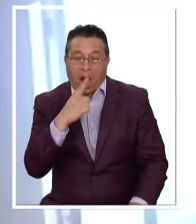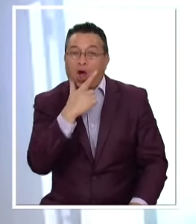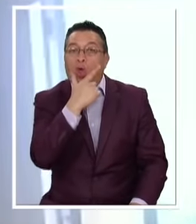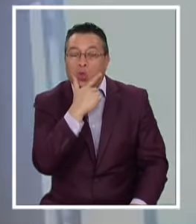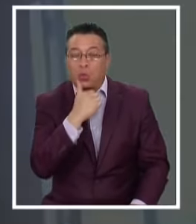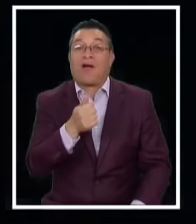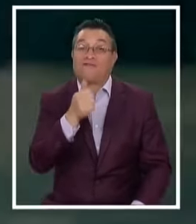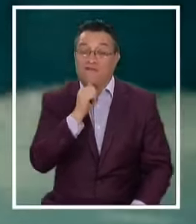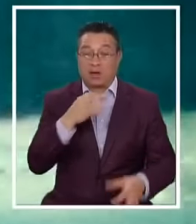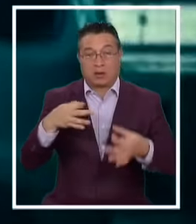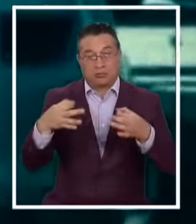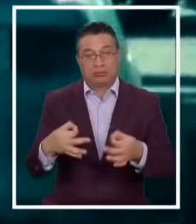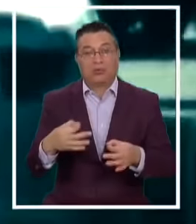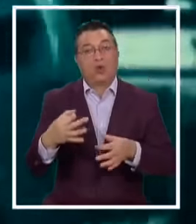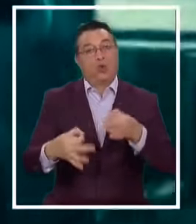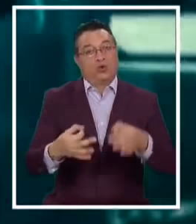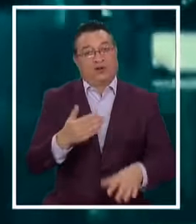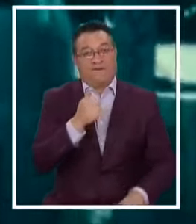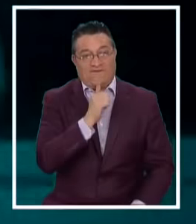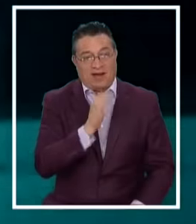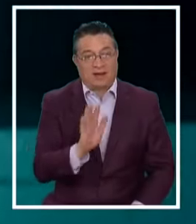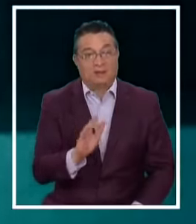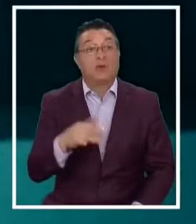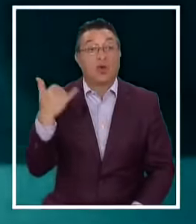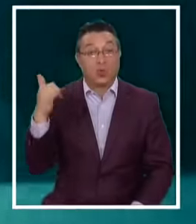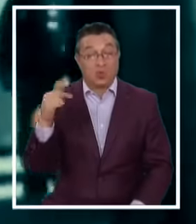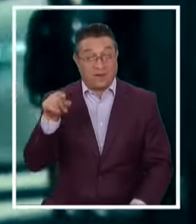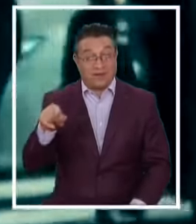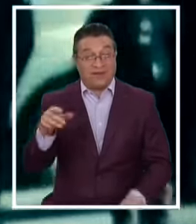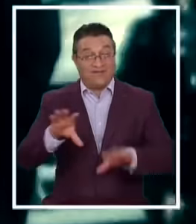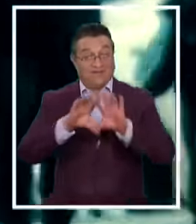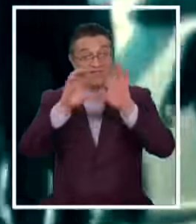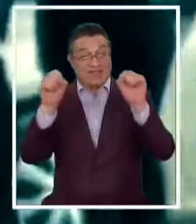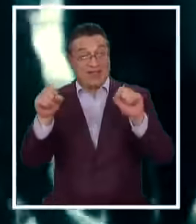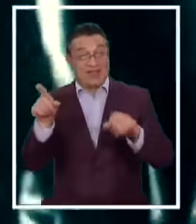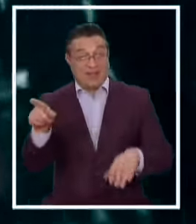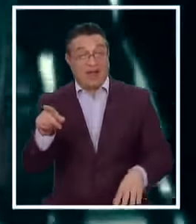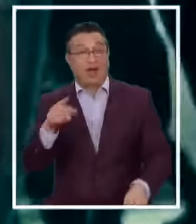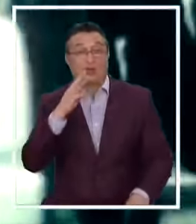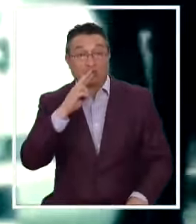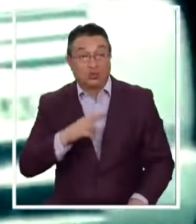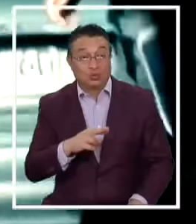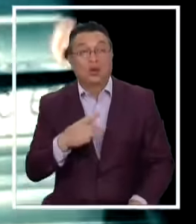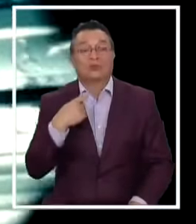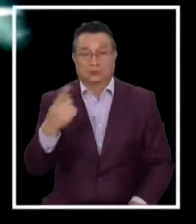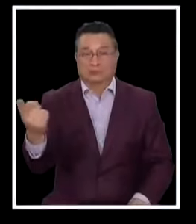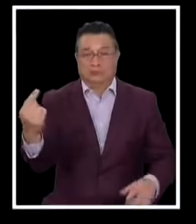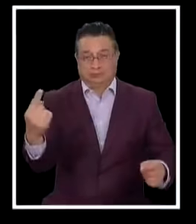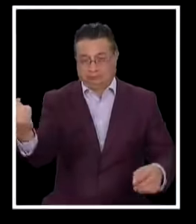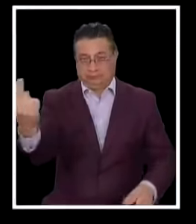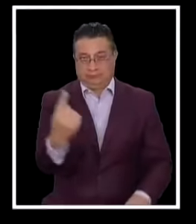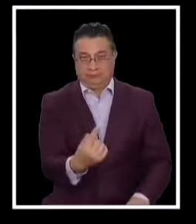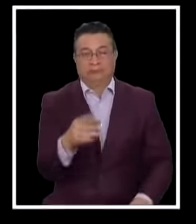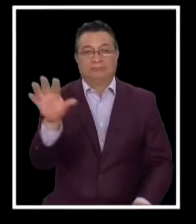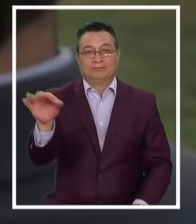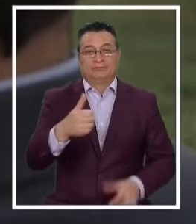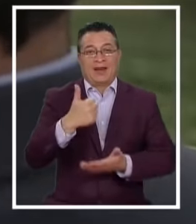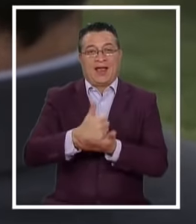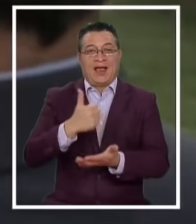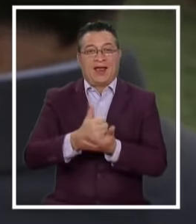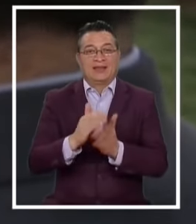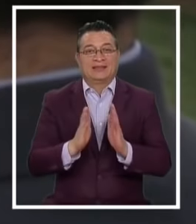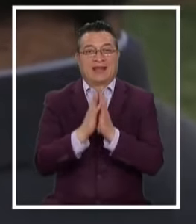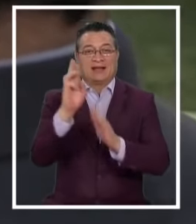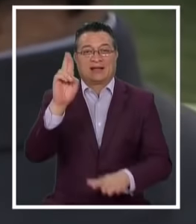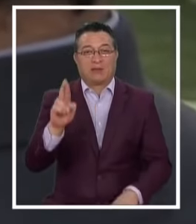tiene que comprobar La justicia Y es que luego de cuatro años Este jueves La Fiscalía Metropolitana Sur Solicitó audiencia Para formalizar Al alcalde de San Ramón